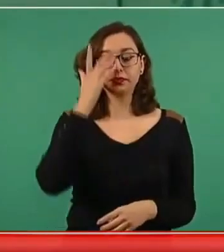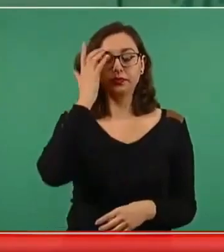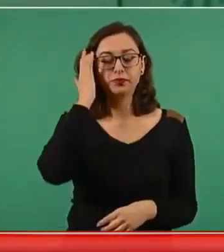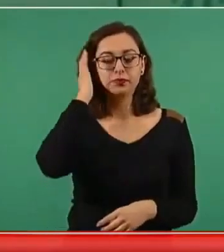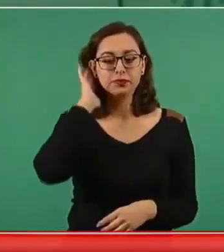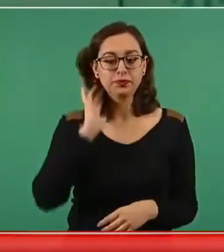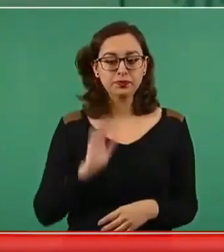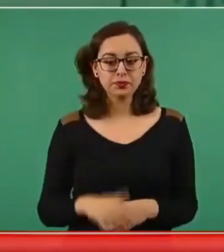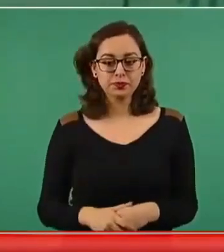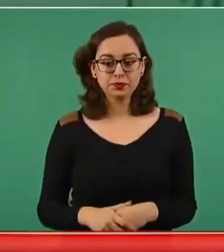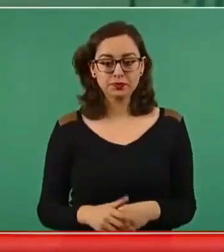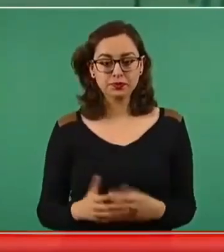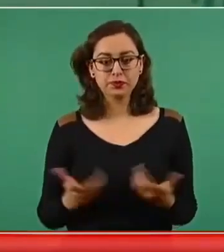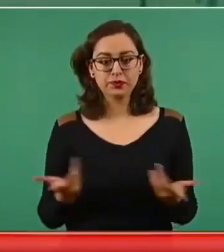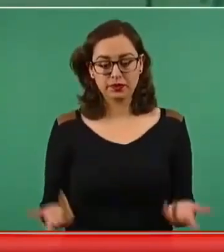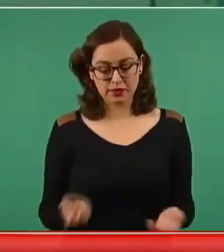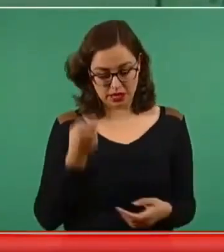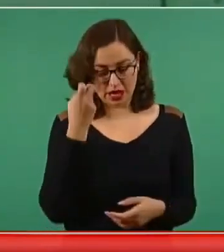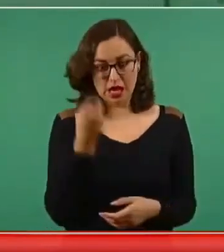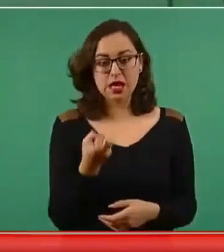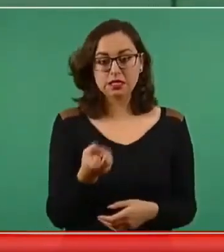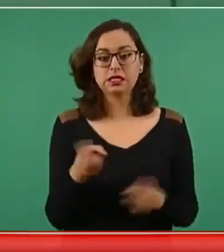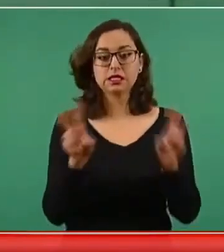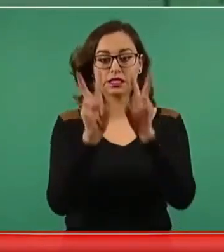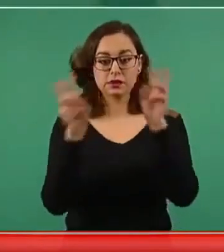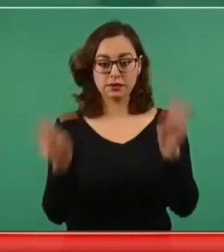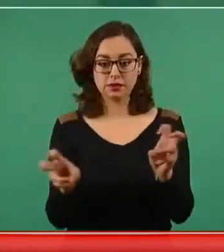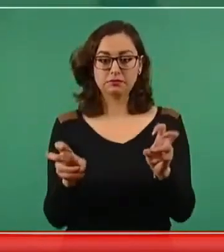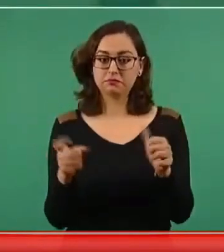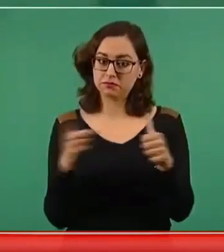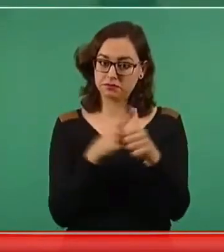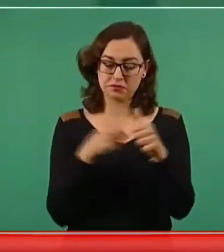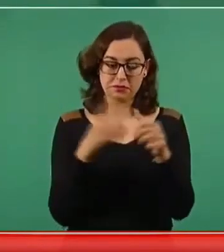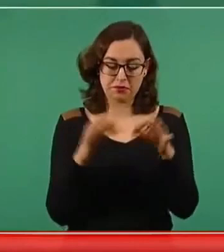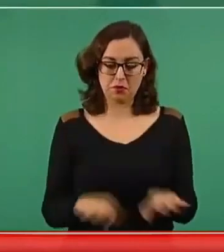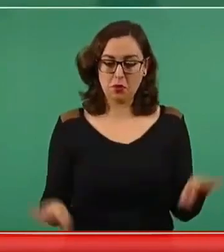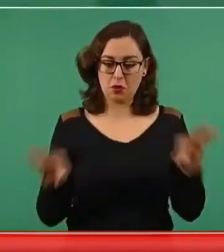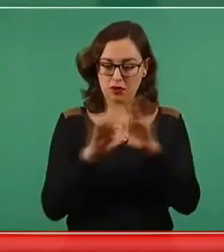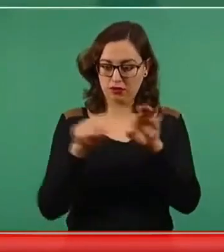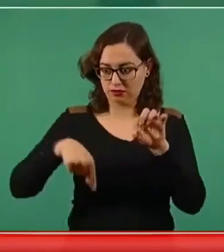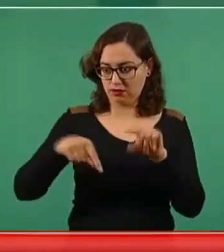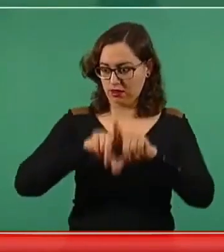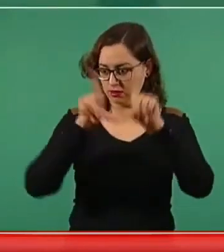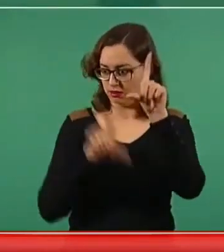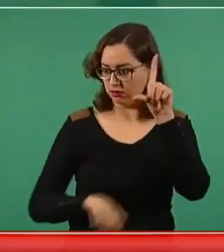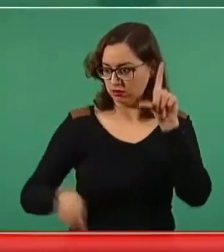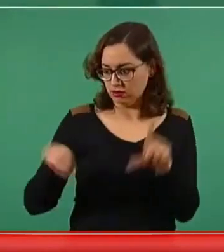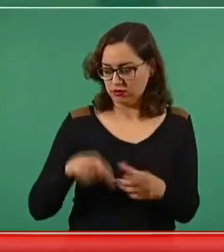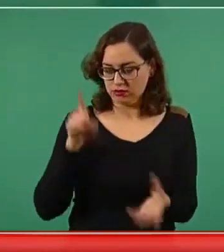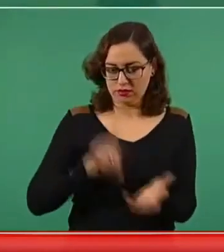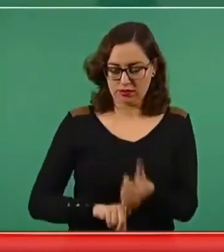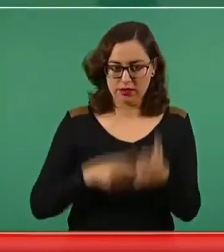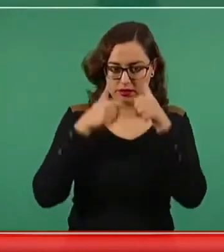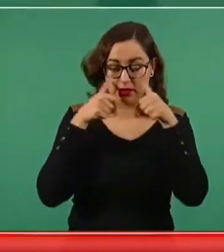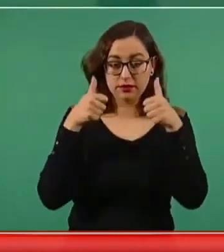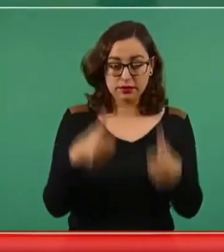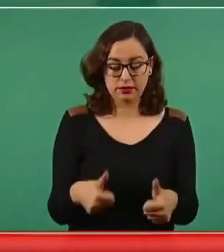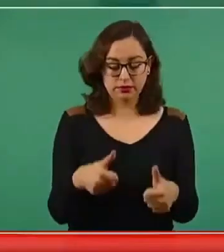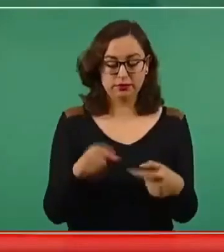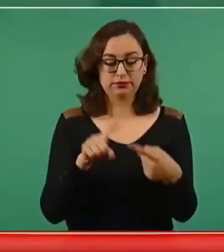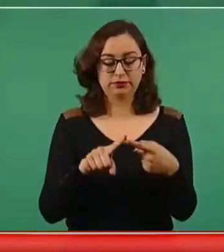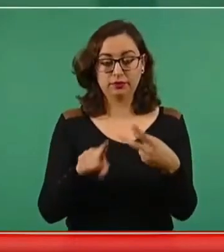Entonces, política interna. Lo segundo, política exterior. Que